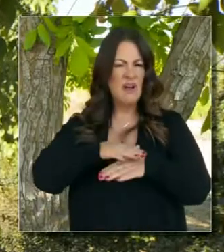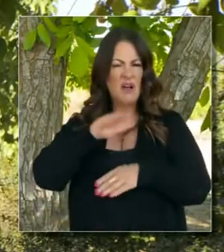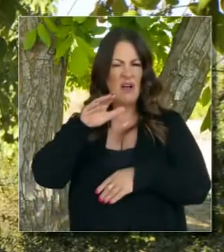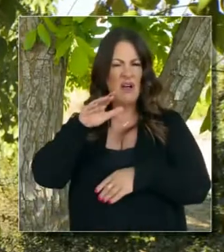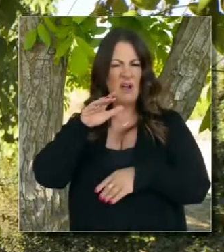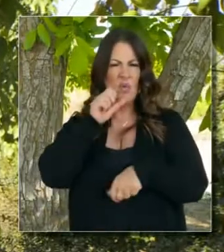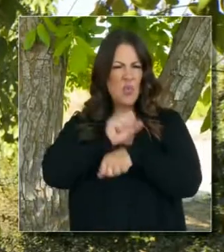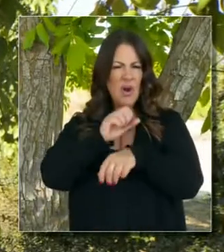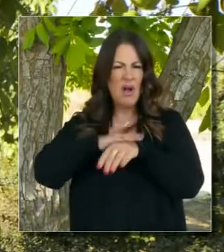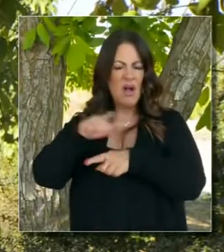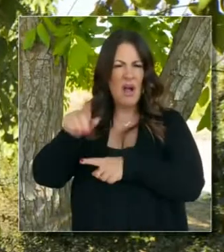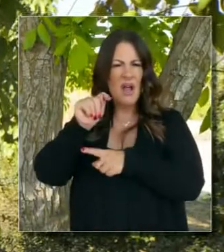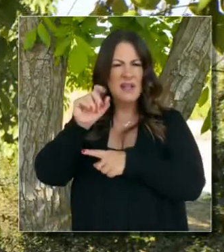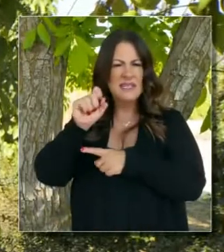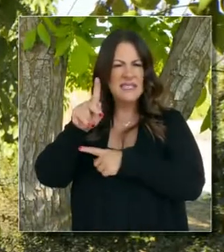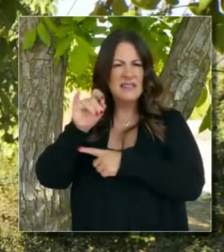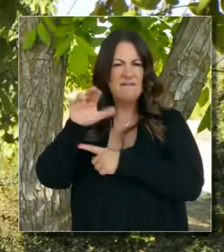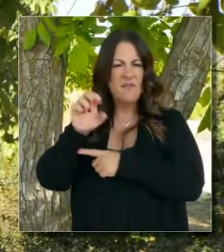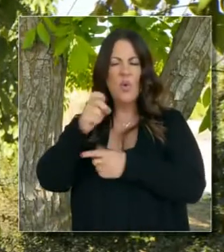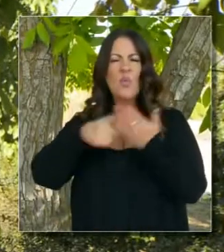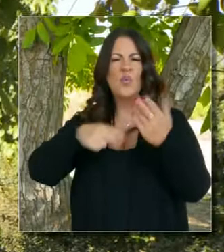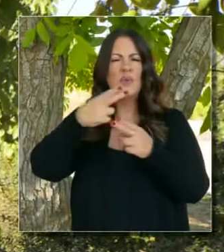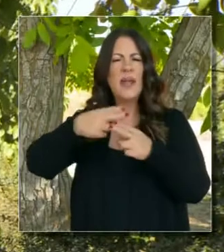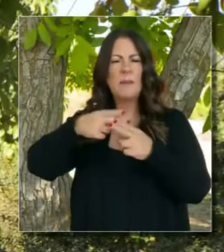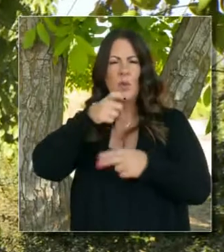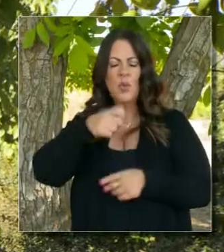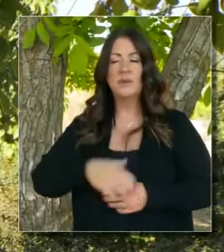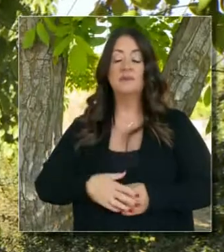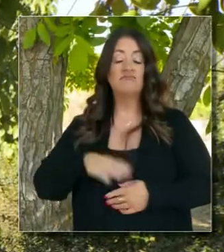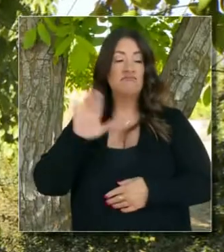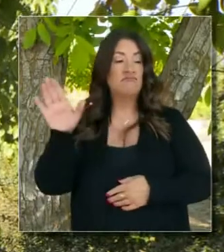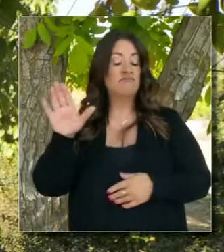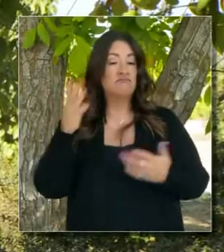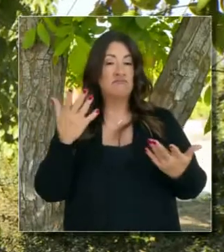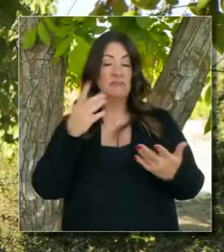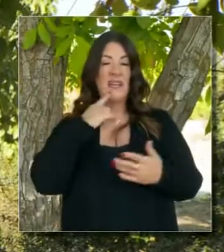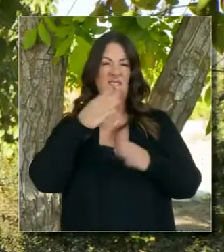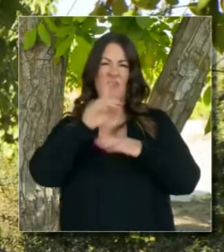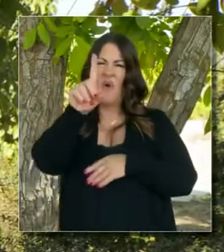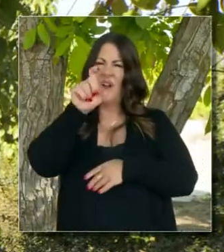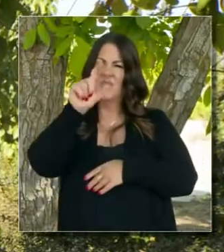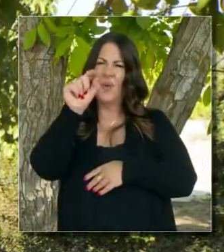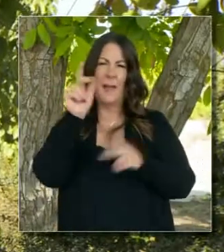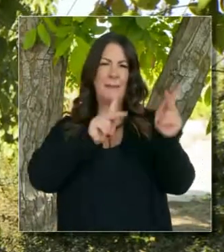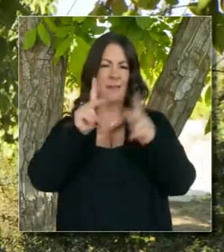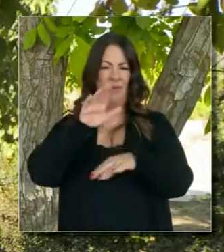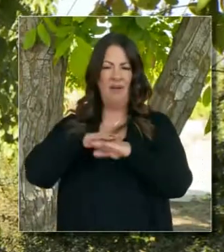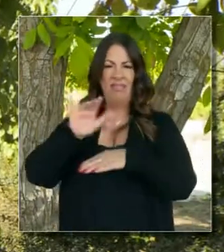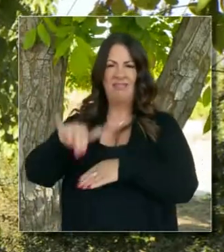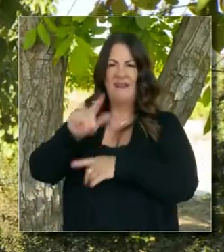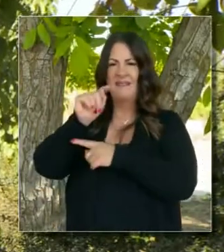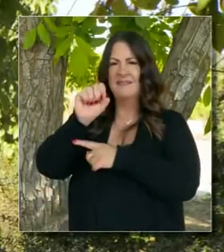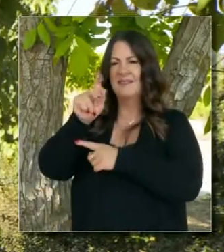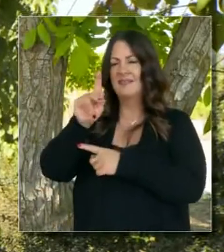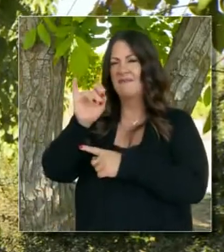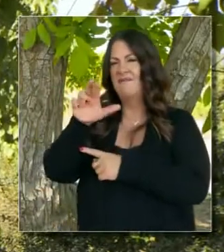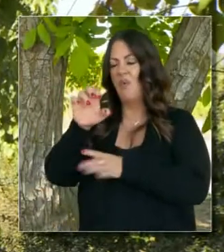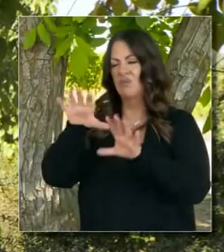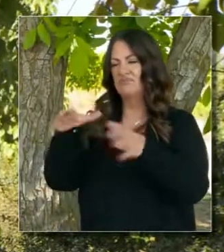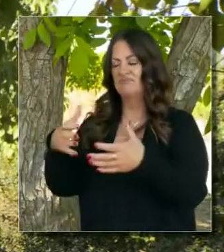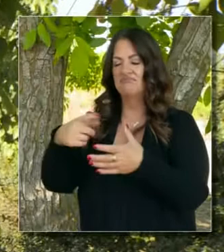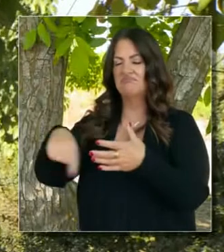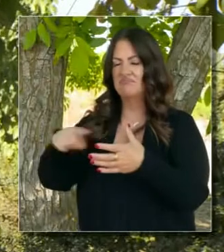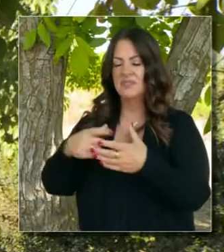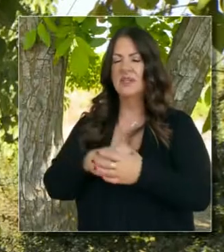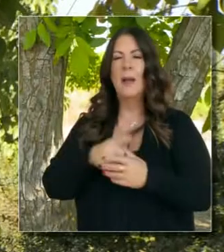¿Puede aclarar quién estuvo en ese grupo de trabajo que le estaba asesorando? Son 120 miembros en ese grupo de trabajo formal